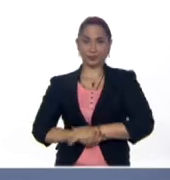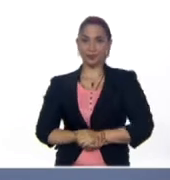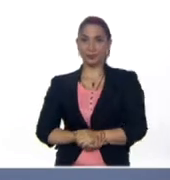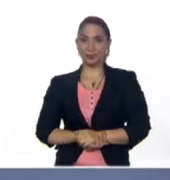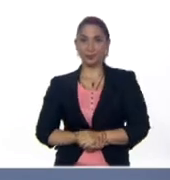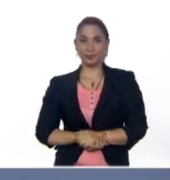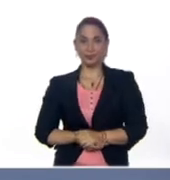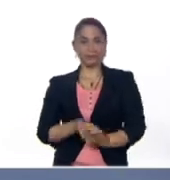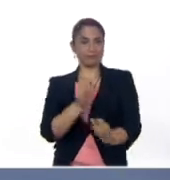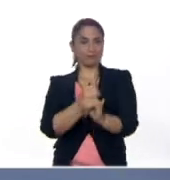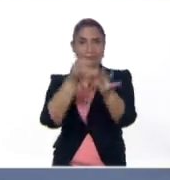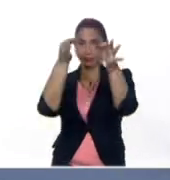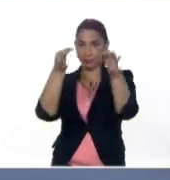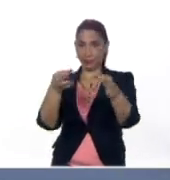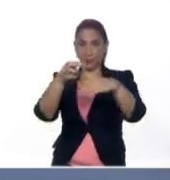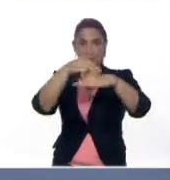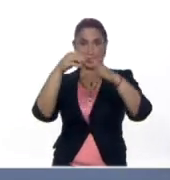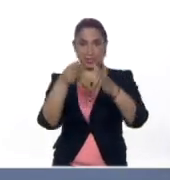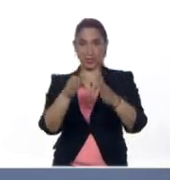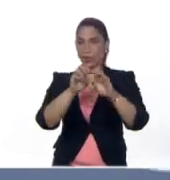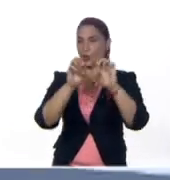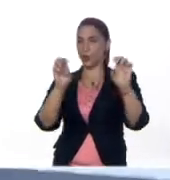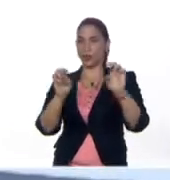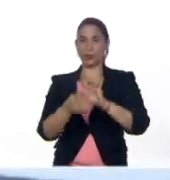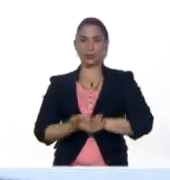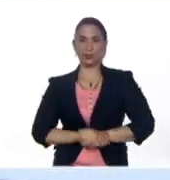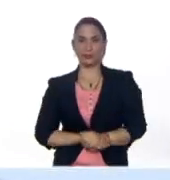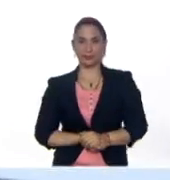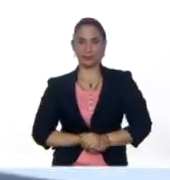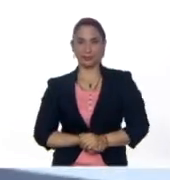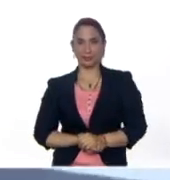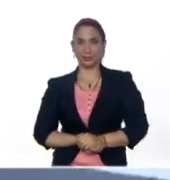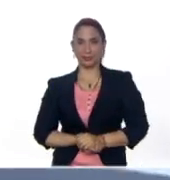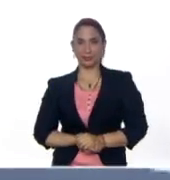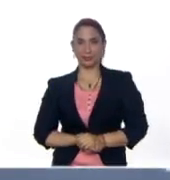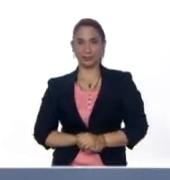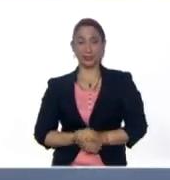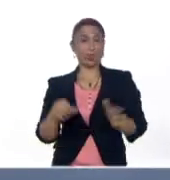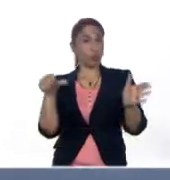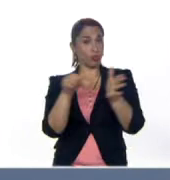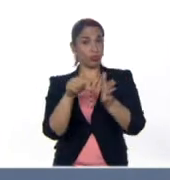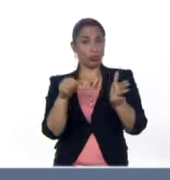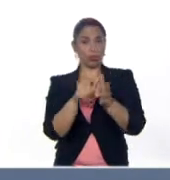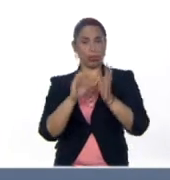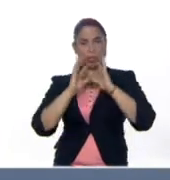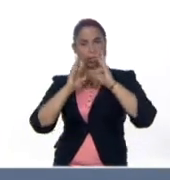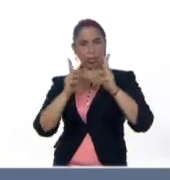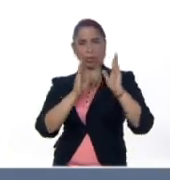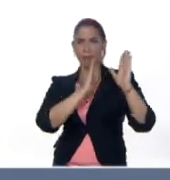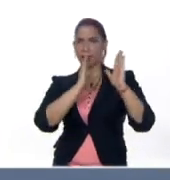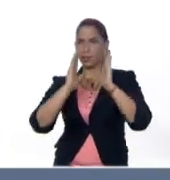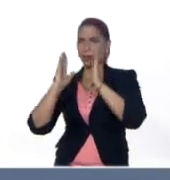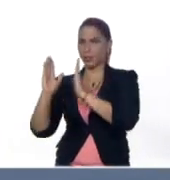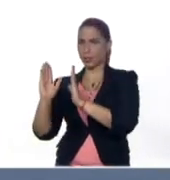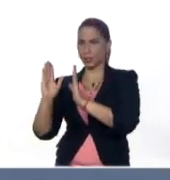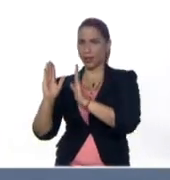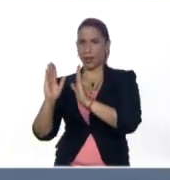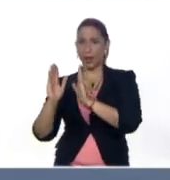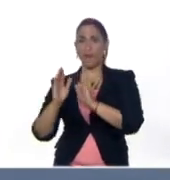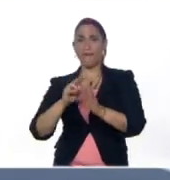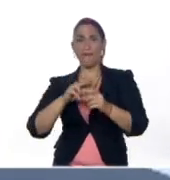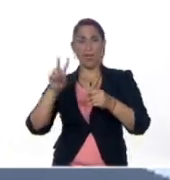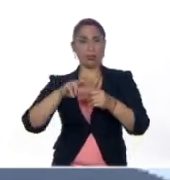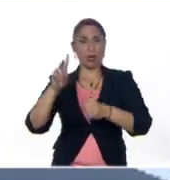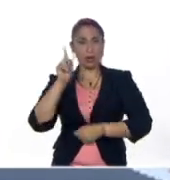del portal oficial del Ministerio del Poder Popular para la Educación, en donde les recomiendo la biblioteca virtual y que